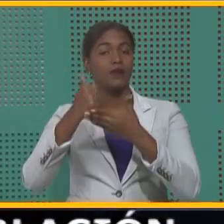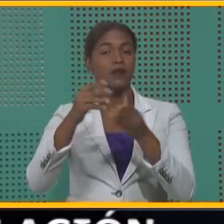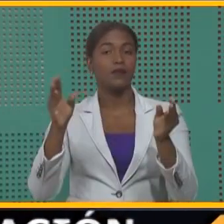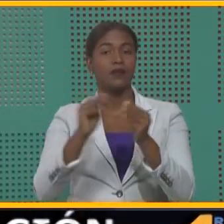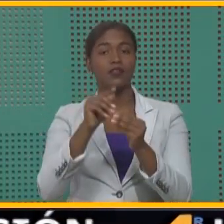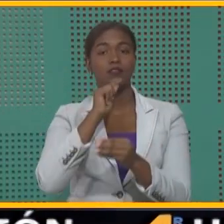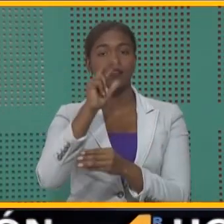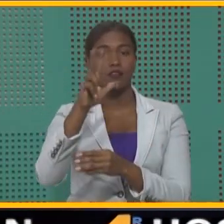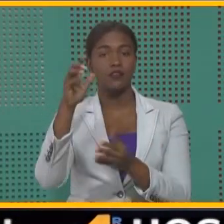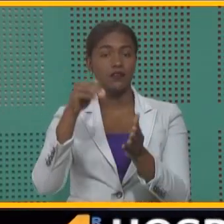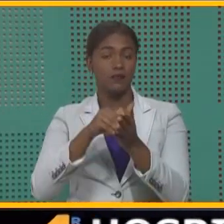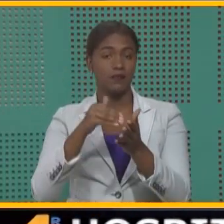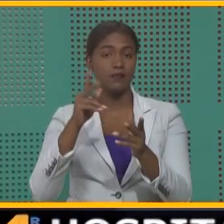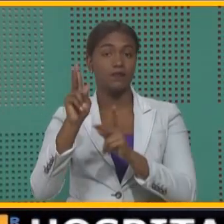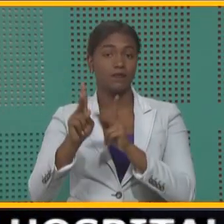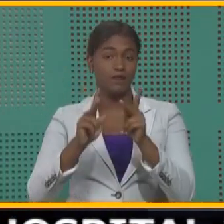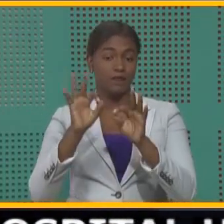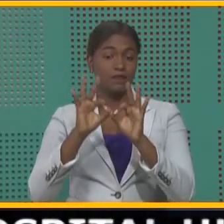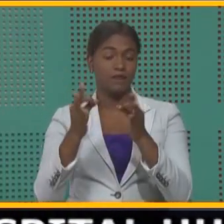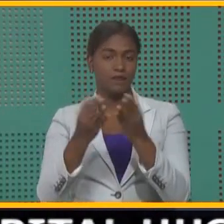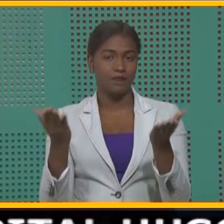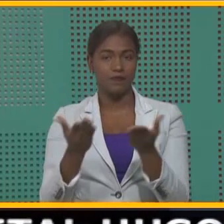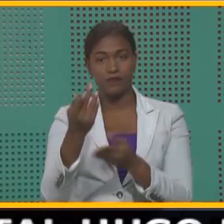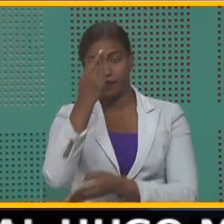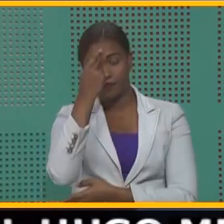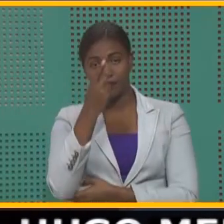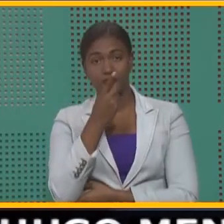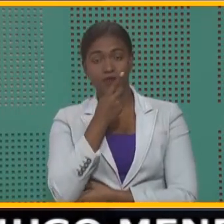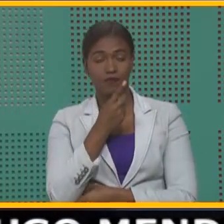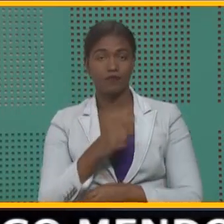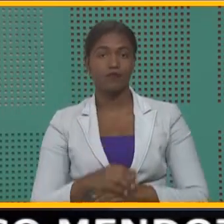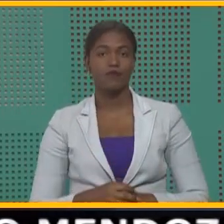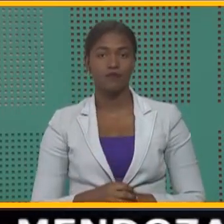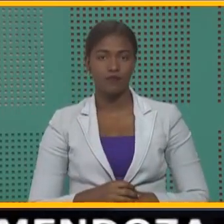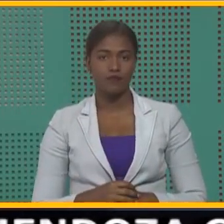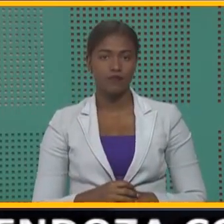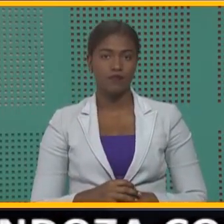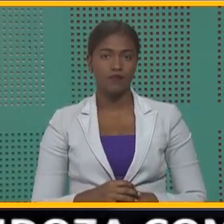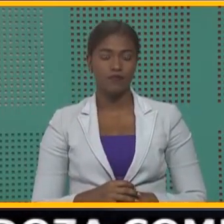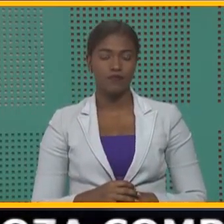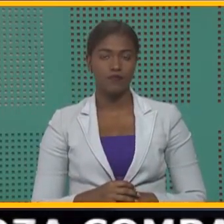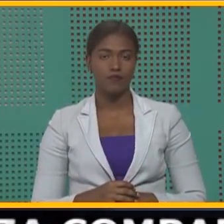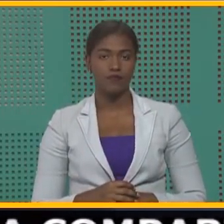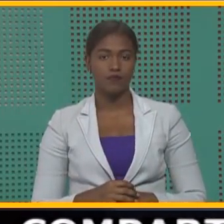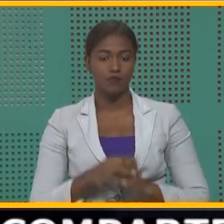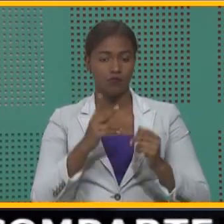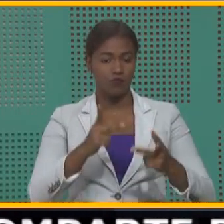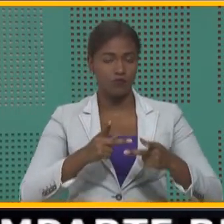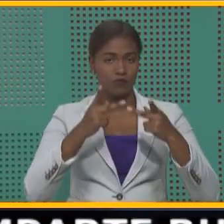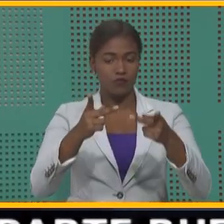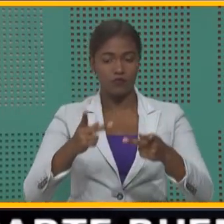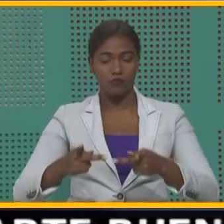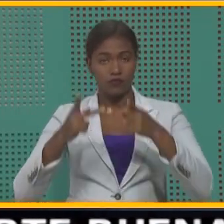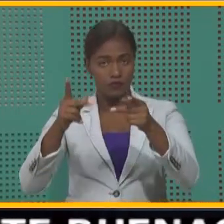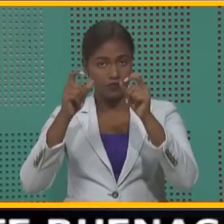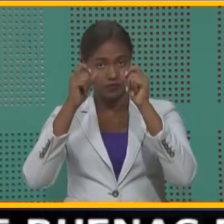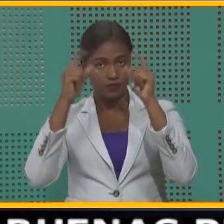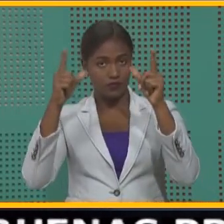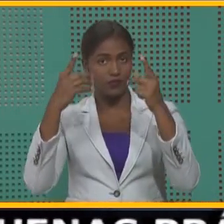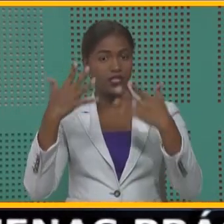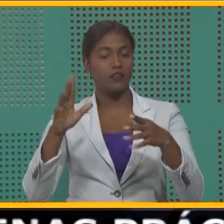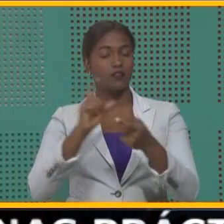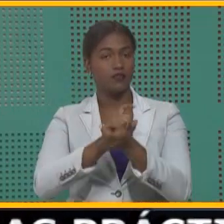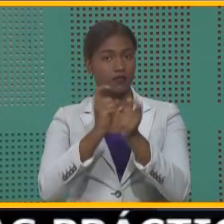a más de 300.000 familias en la República Dominicana. Las visitas sorpresas que se han